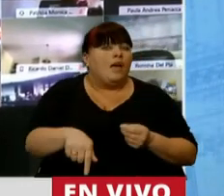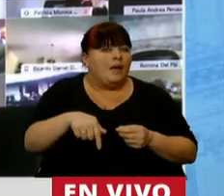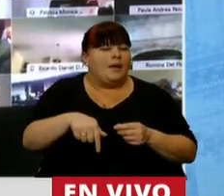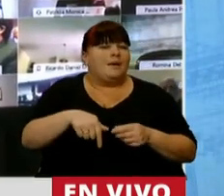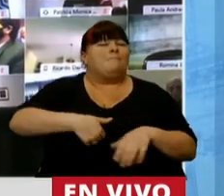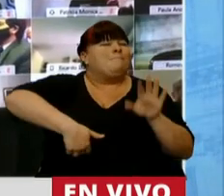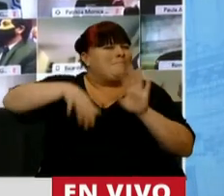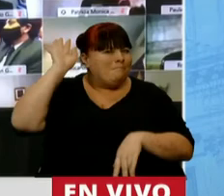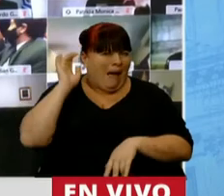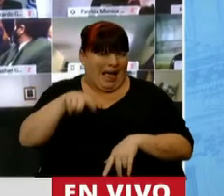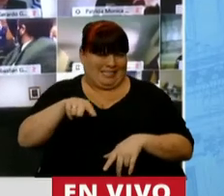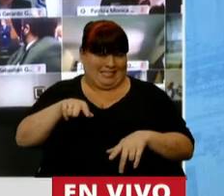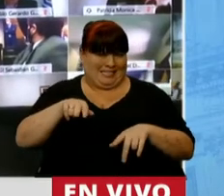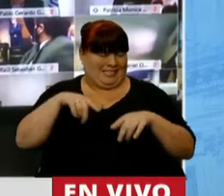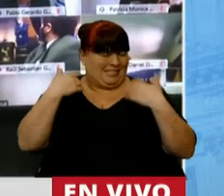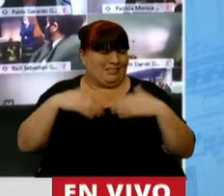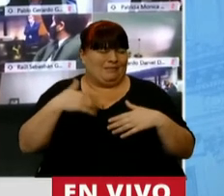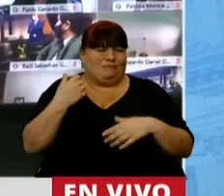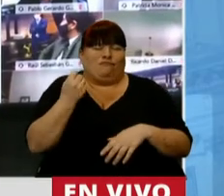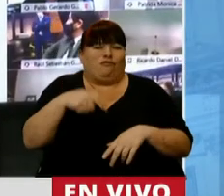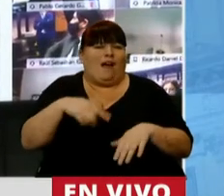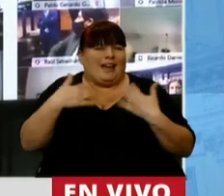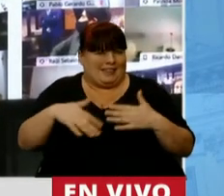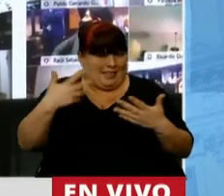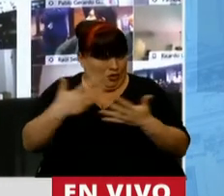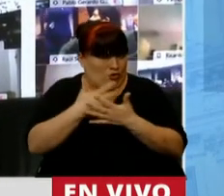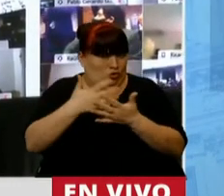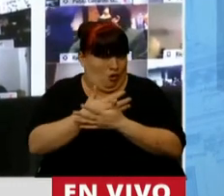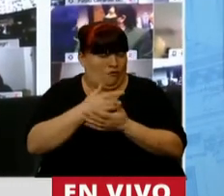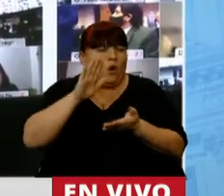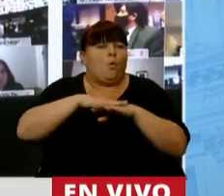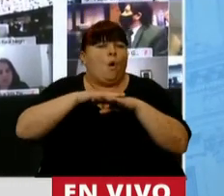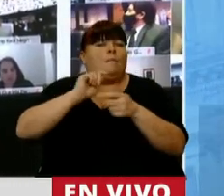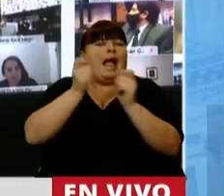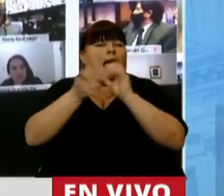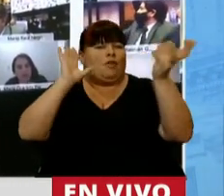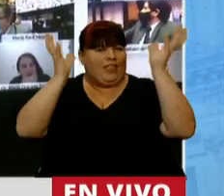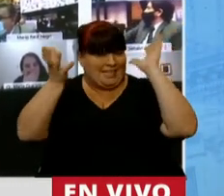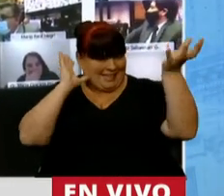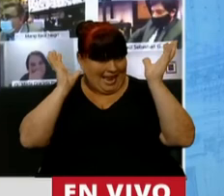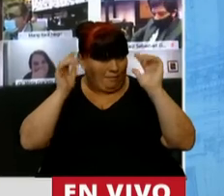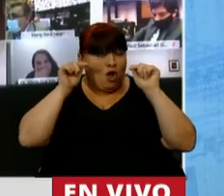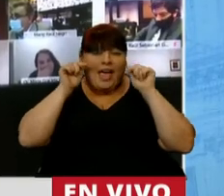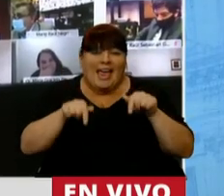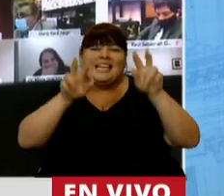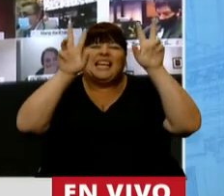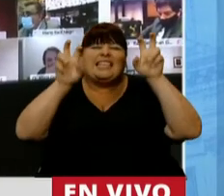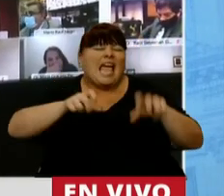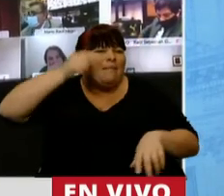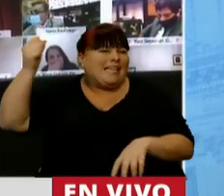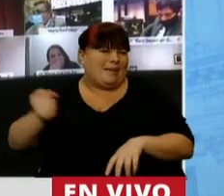el que con mayor violencia y fuerza va a sufrir el cambio climático. Estos son los temas